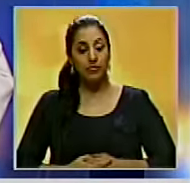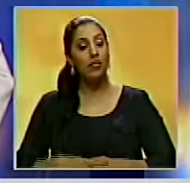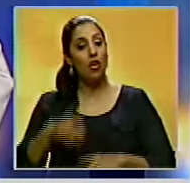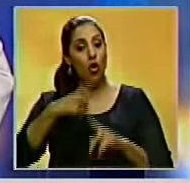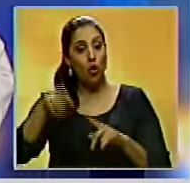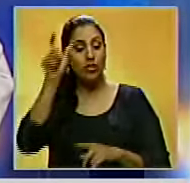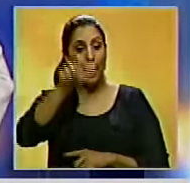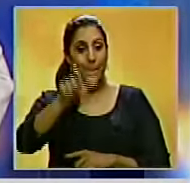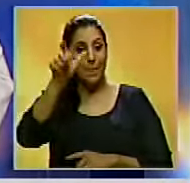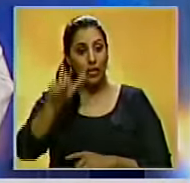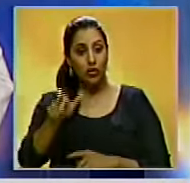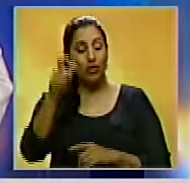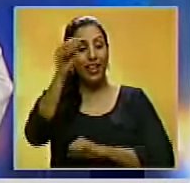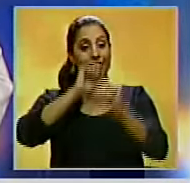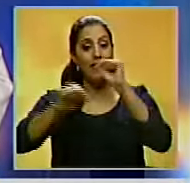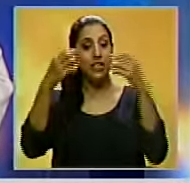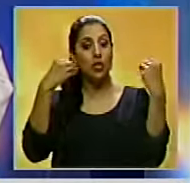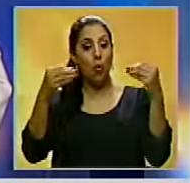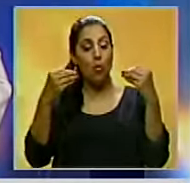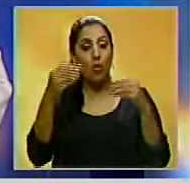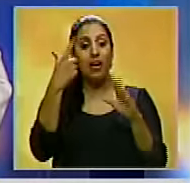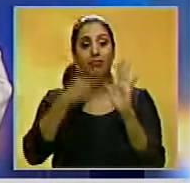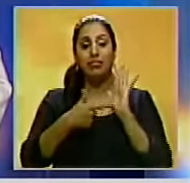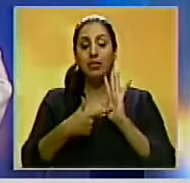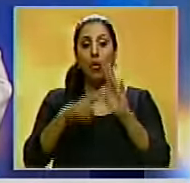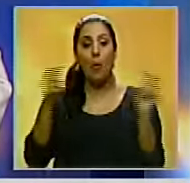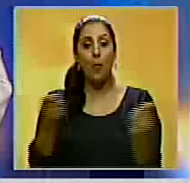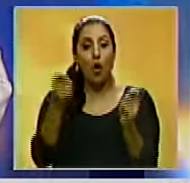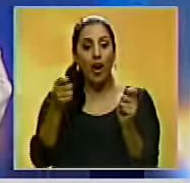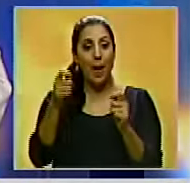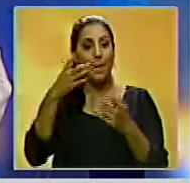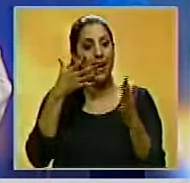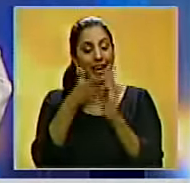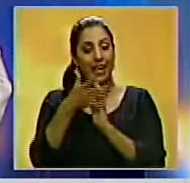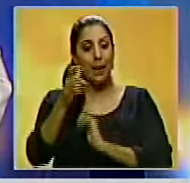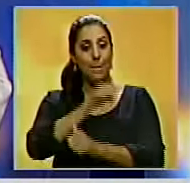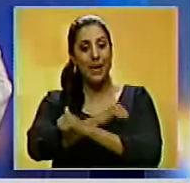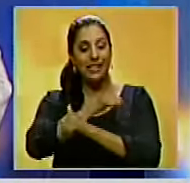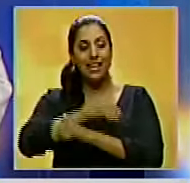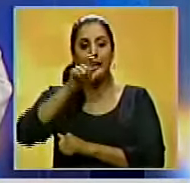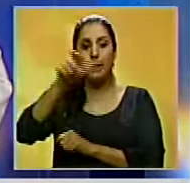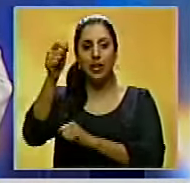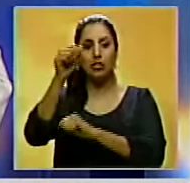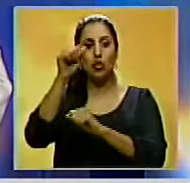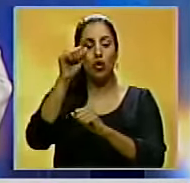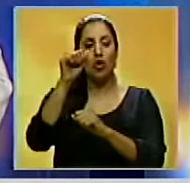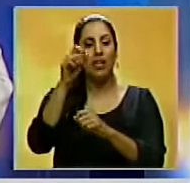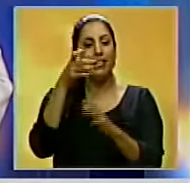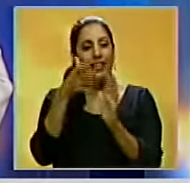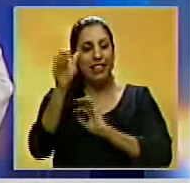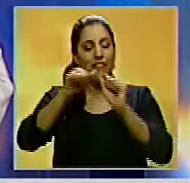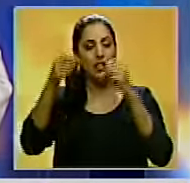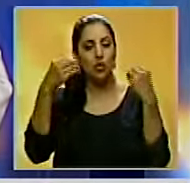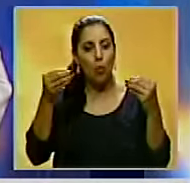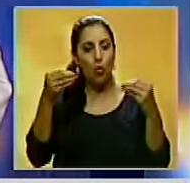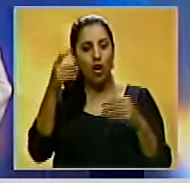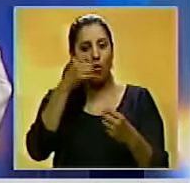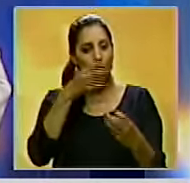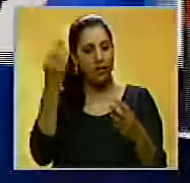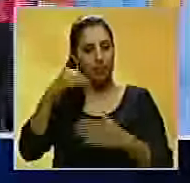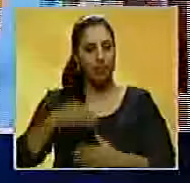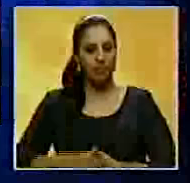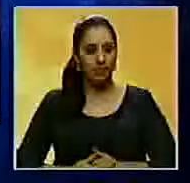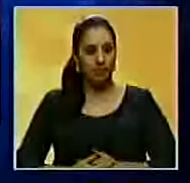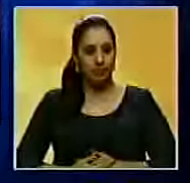Susana Barreiros, defensora pública, instaló el programa de pasantías del Bloque de Defensores Públicos del Mercosur. Maoli Aldana nos cuenta más.